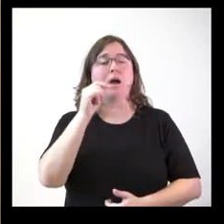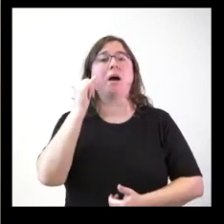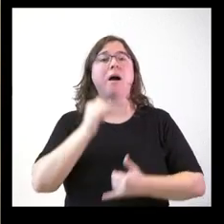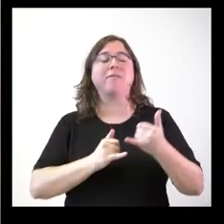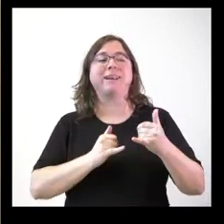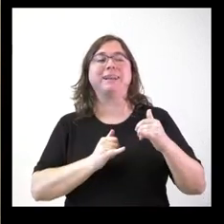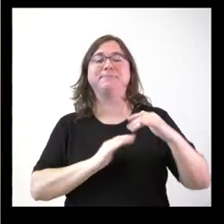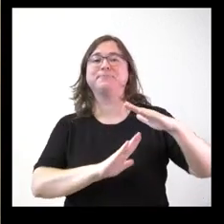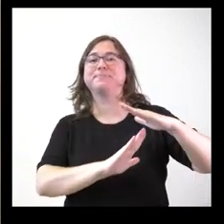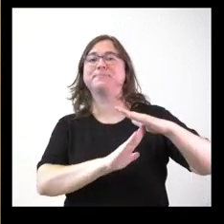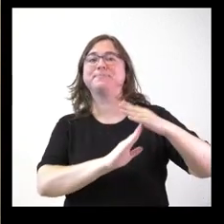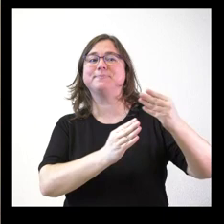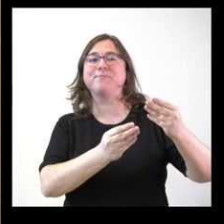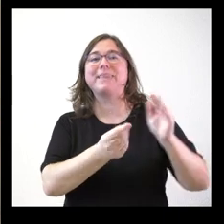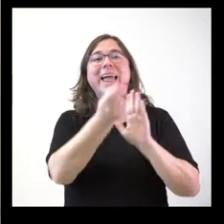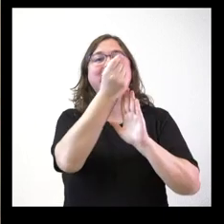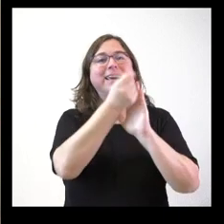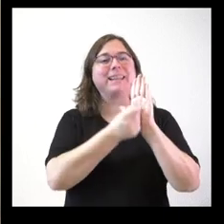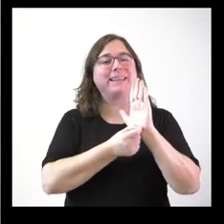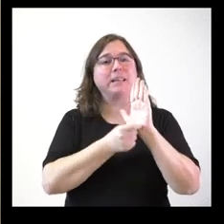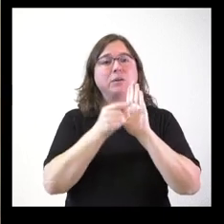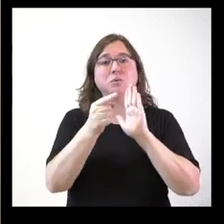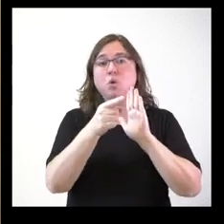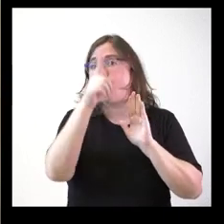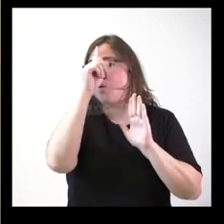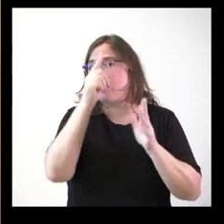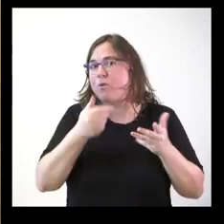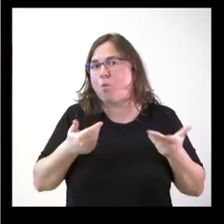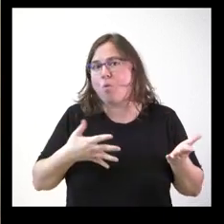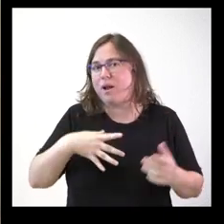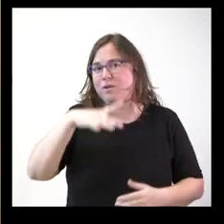quedado por criterios que, según ustedes, no saben cuáles han sido